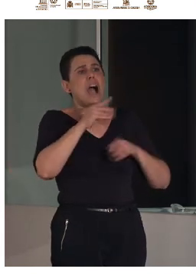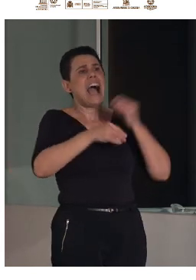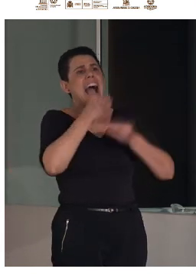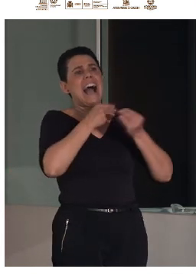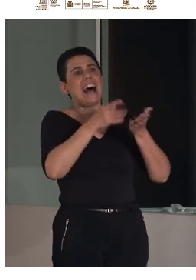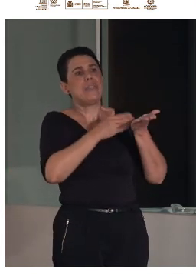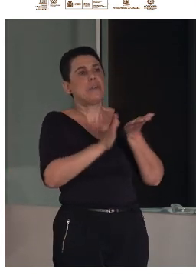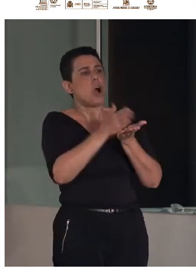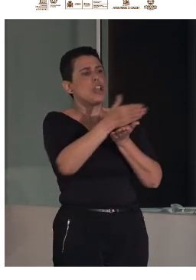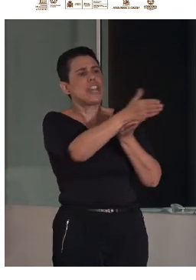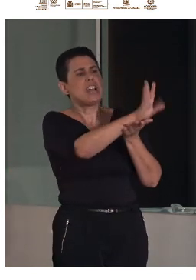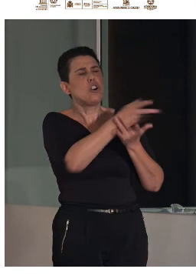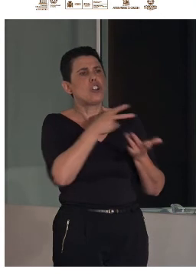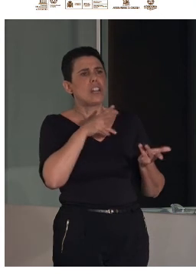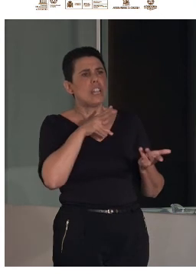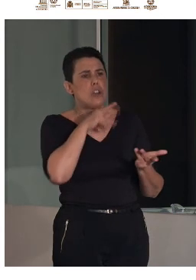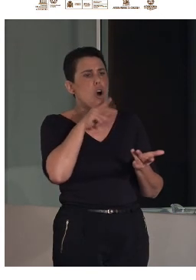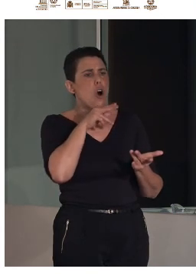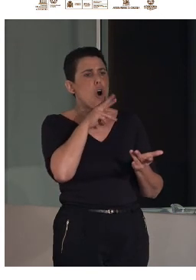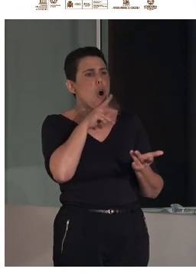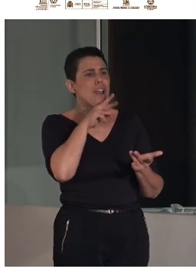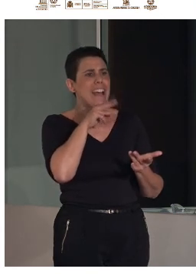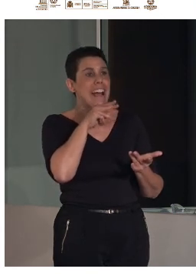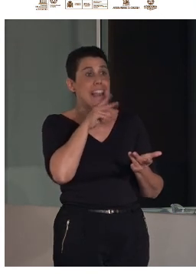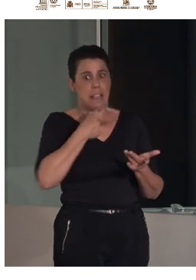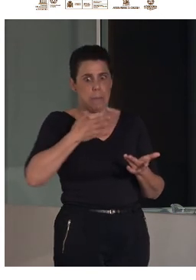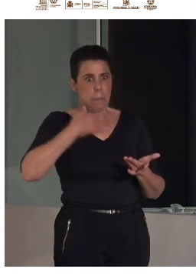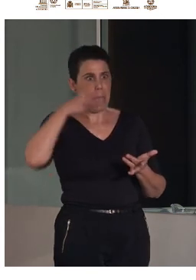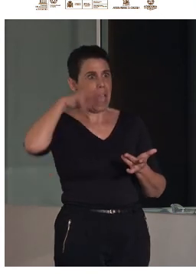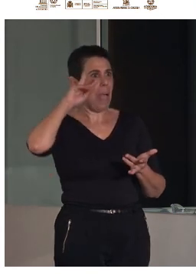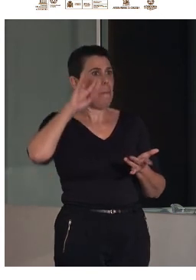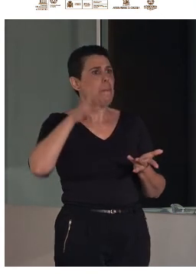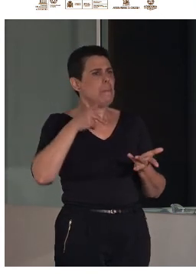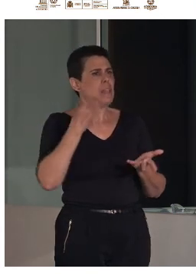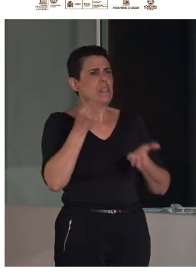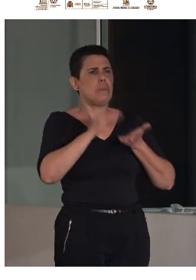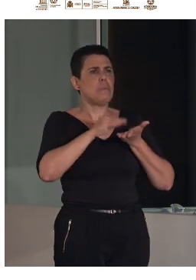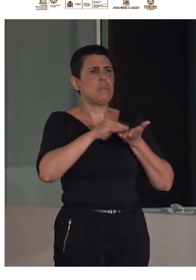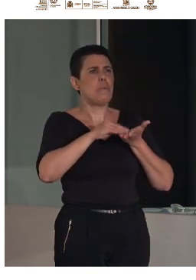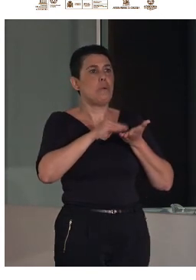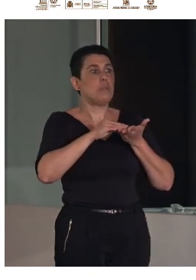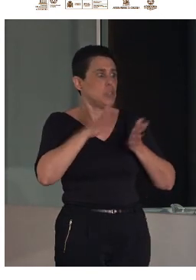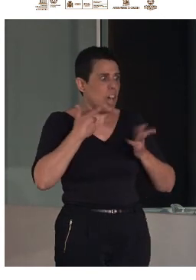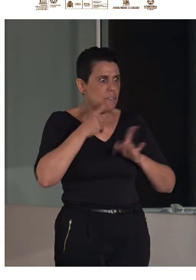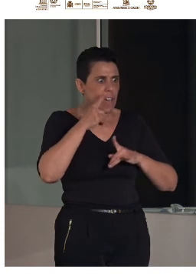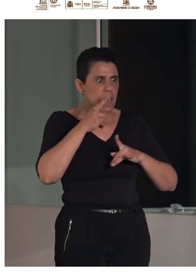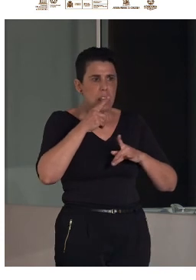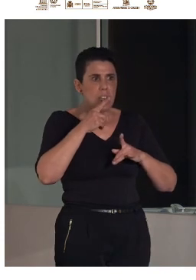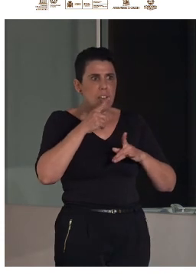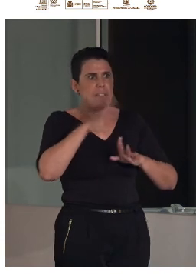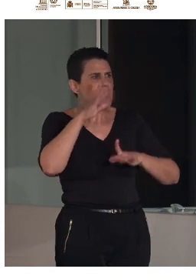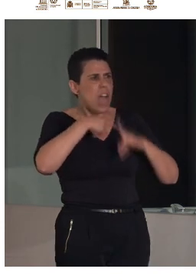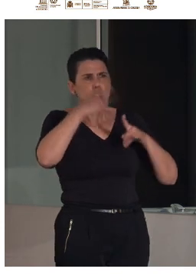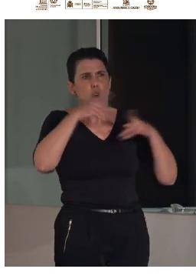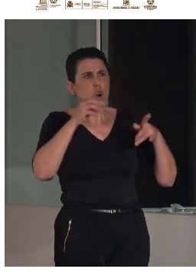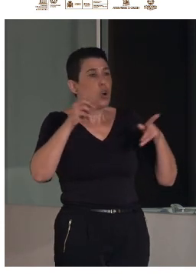orales sí y entre mis experiencias está la de que a veces cosas que parecían inverosímiles son las que más